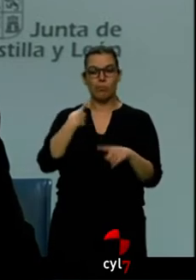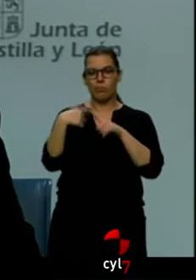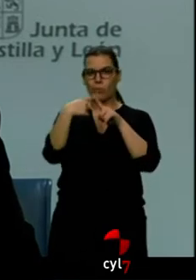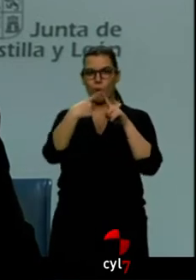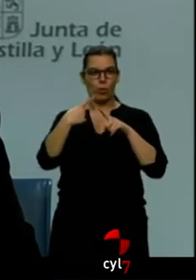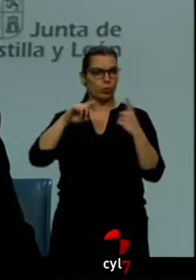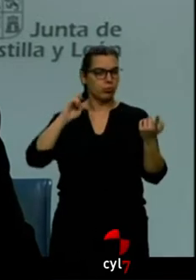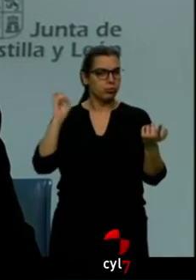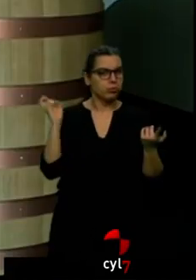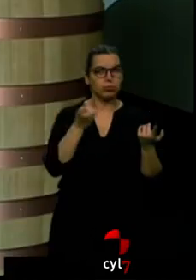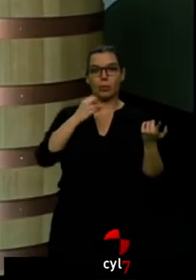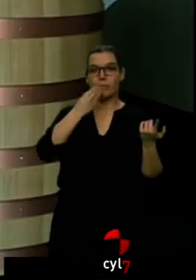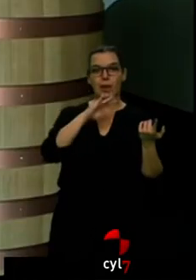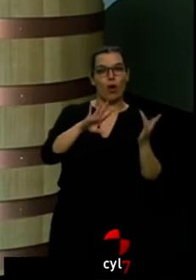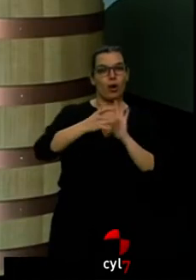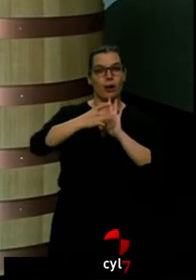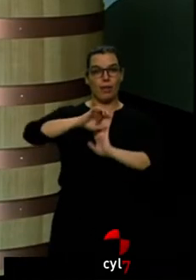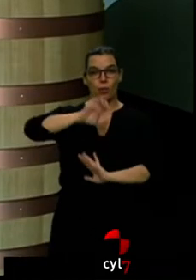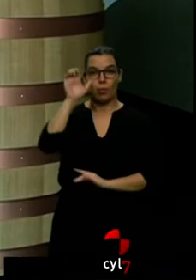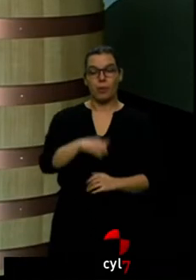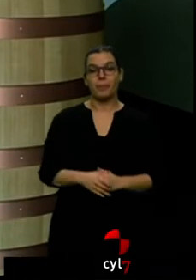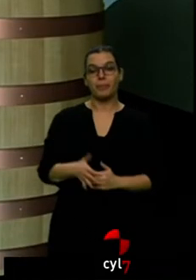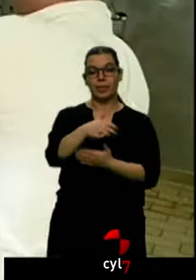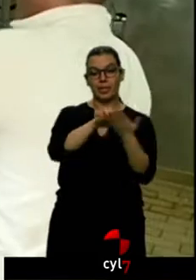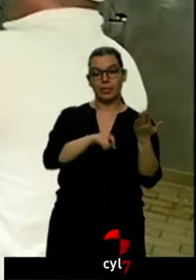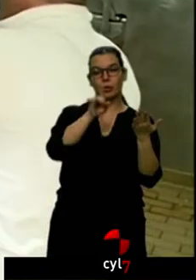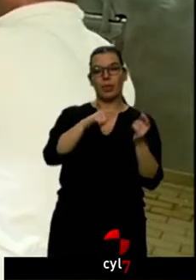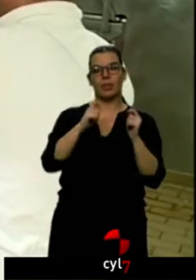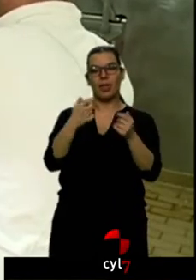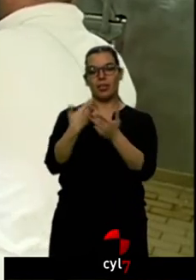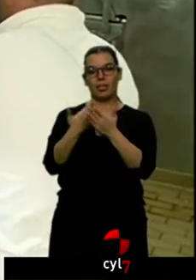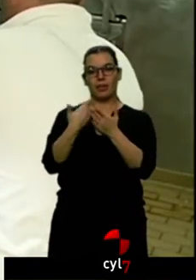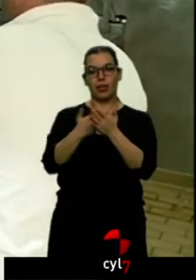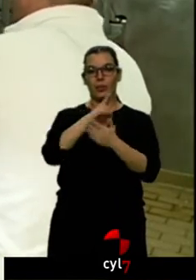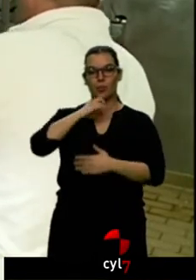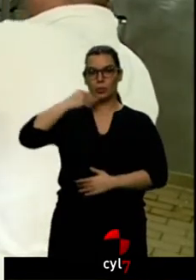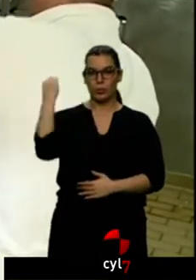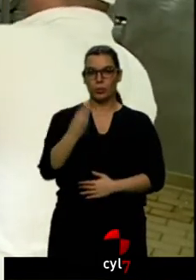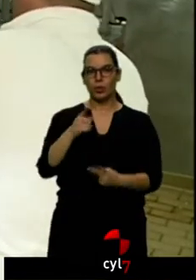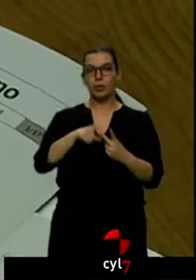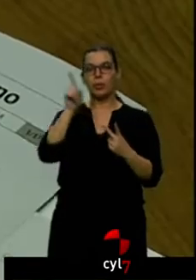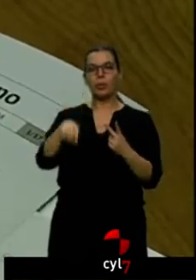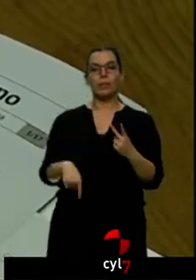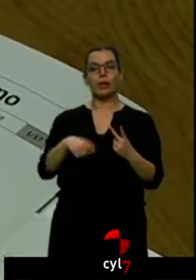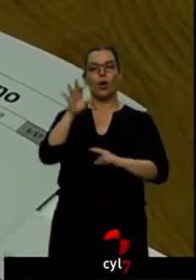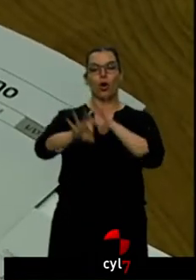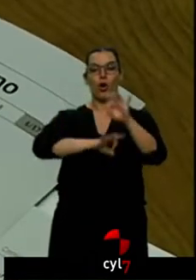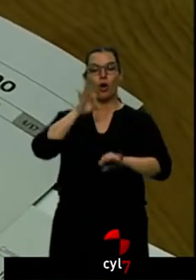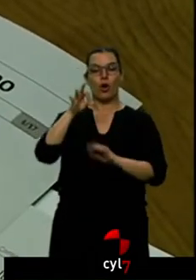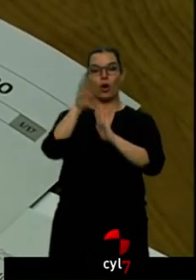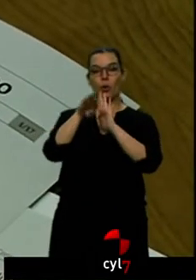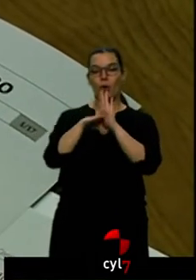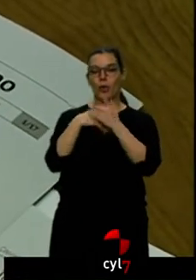de calidad de Europa. El texto da mayor valor a las certificaciones y no habrá obligación de órganos reguladores como hasta ahora.